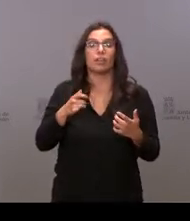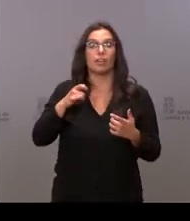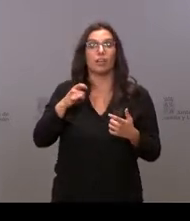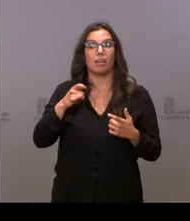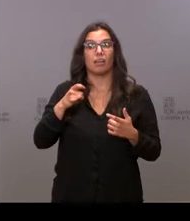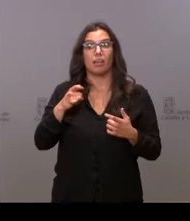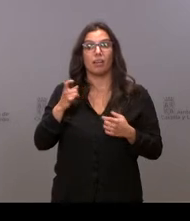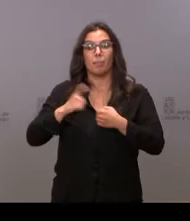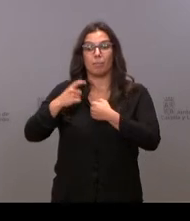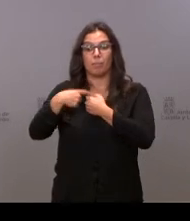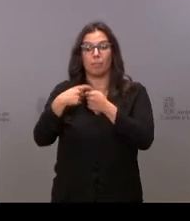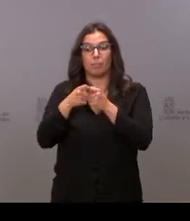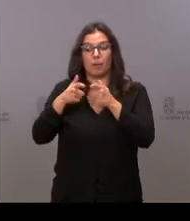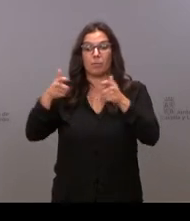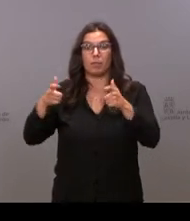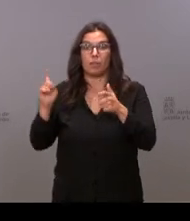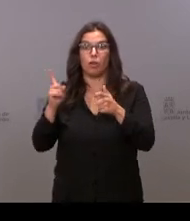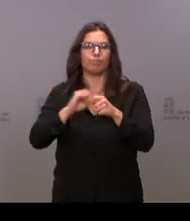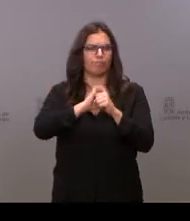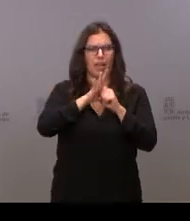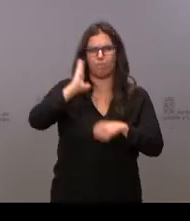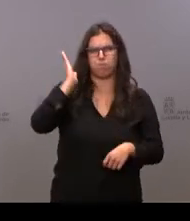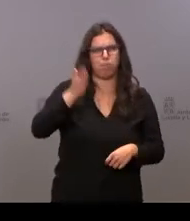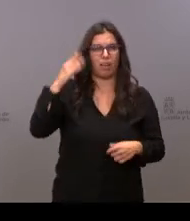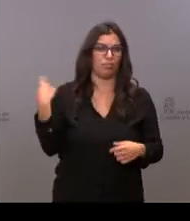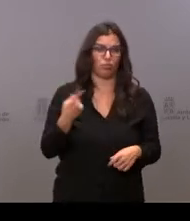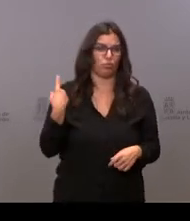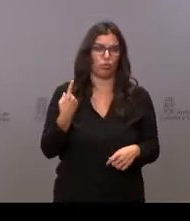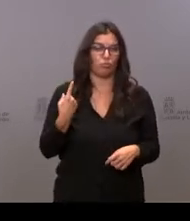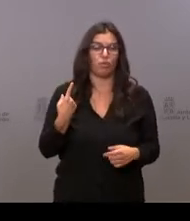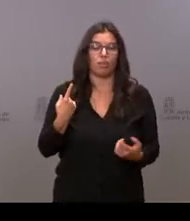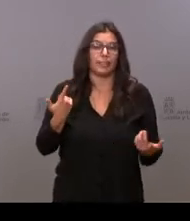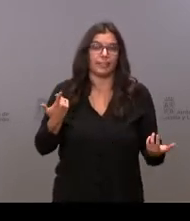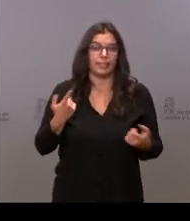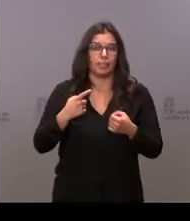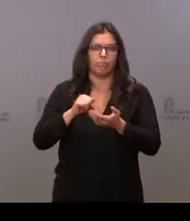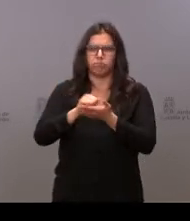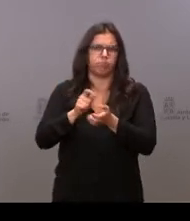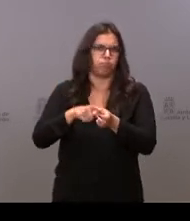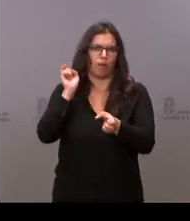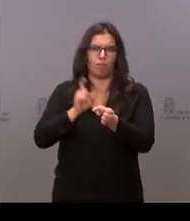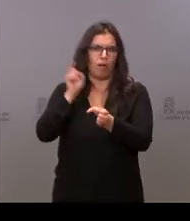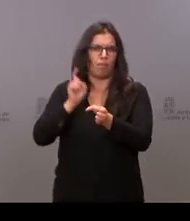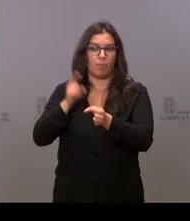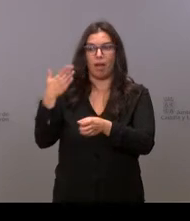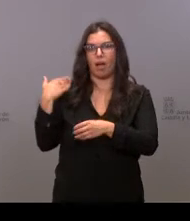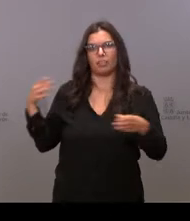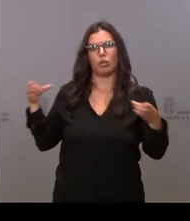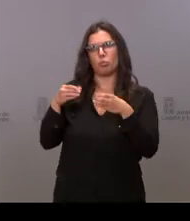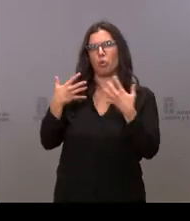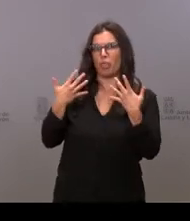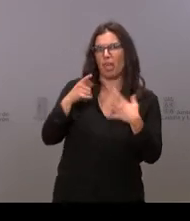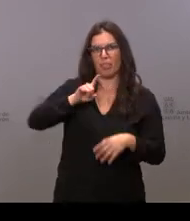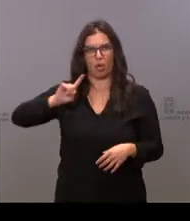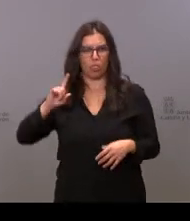pues desde lo de la pandemia, que esto nos ha machacado a todos, pues se han borrado muchas. Porque antes éramos un grupo de 10 o